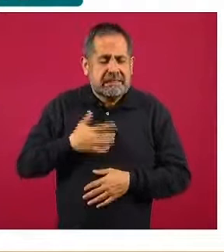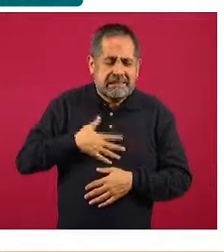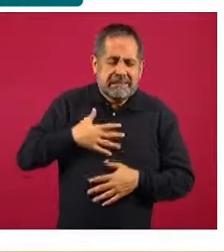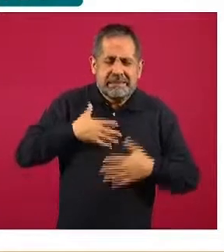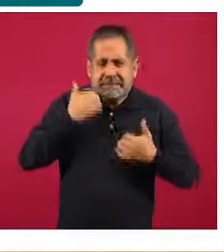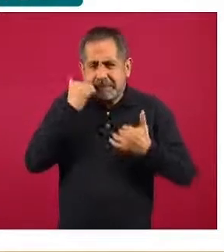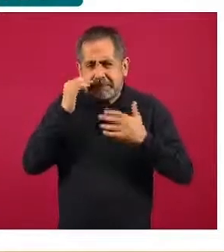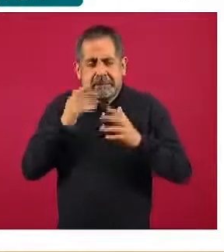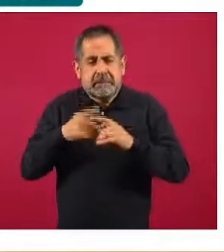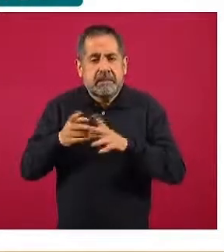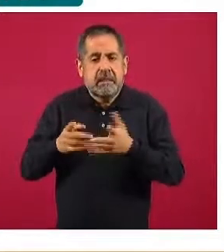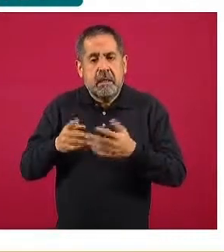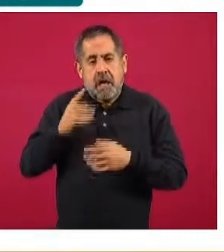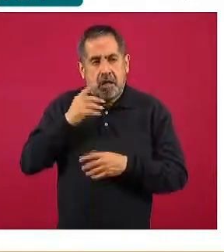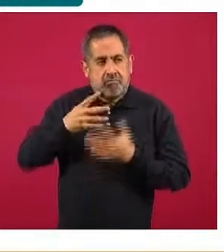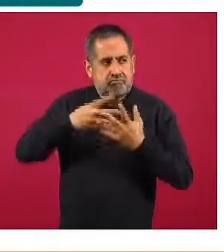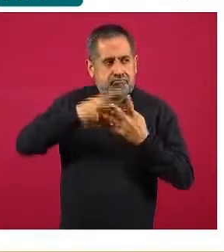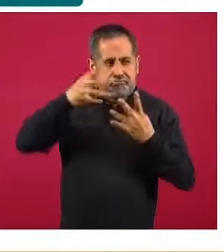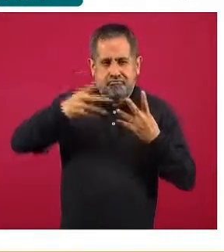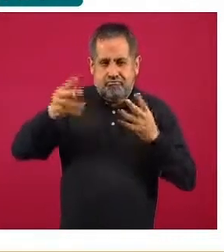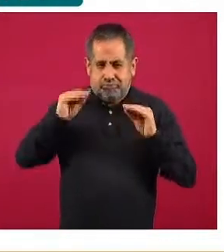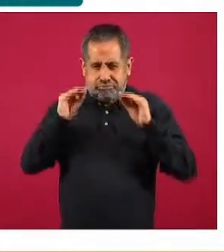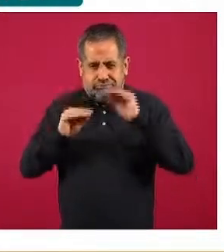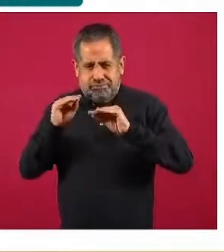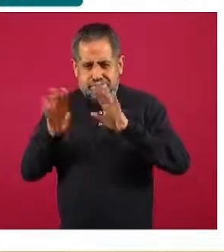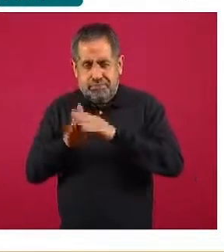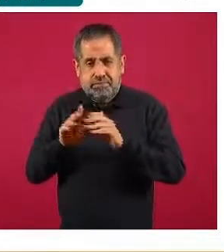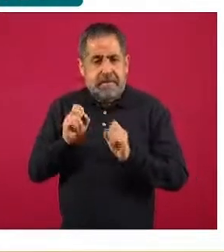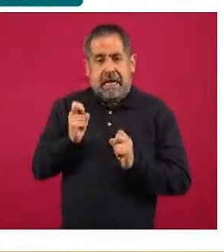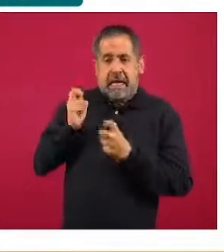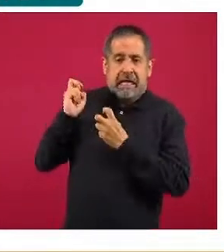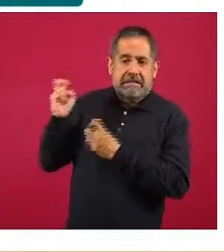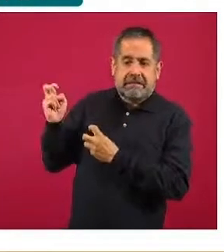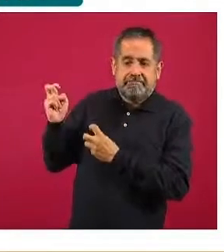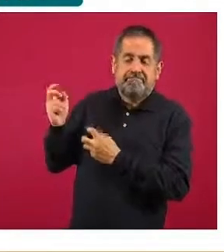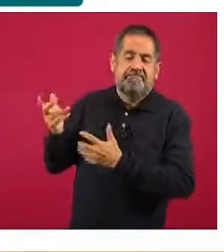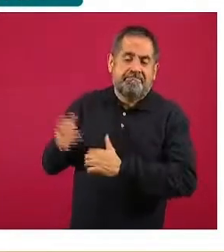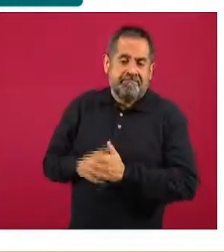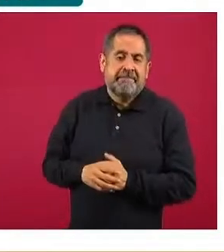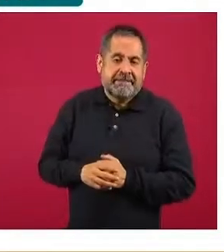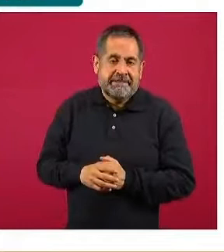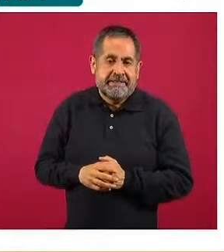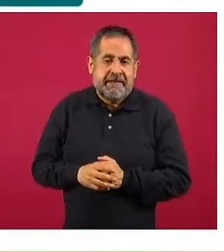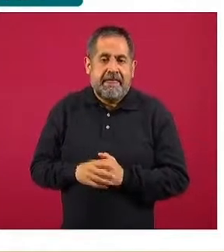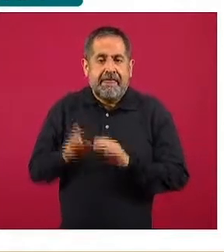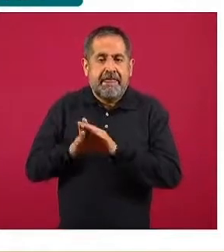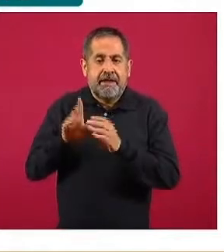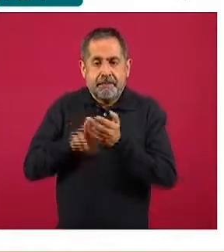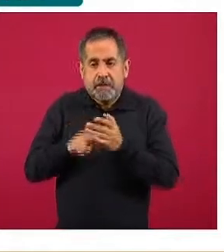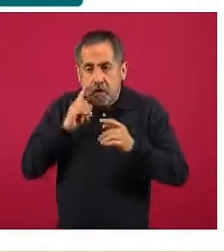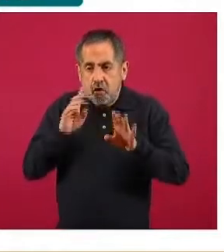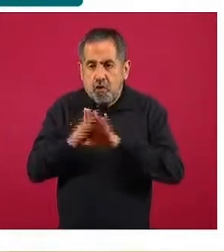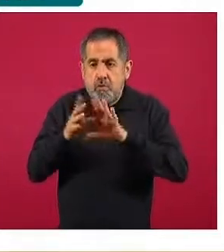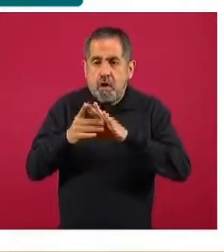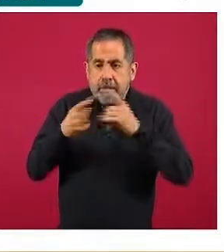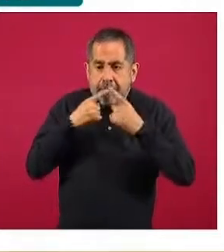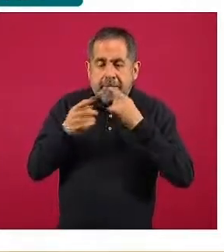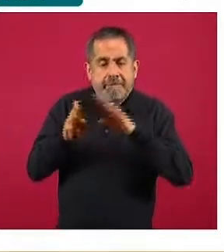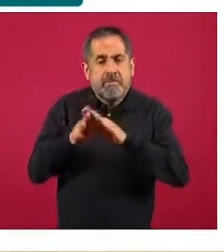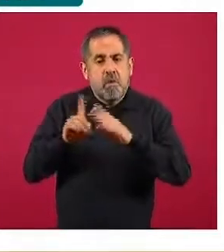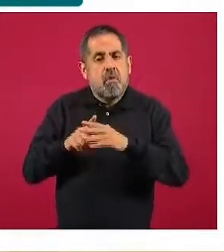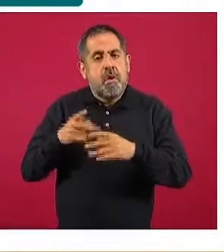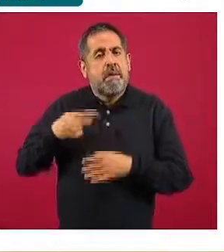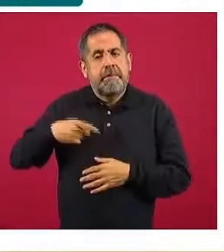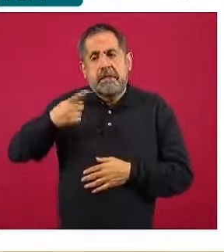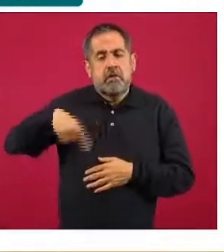epidemiológica, las graficamos y entonces obtenemos esta curva epidémica que nos permite observar el comportamiento de la